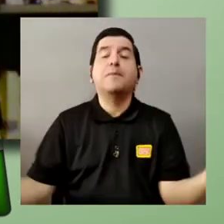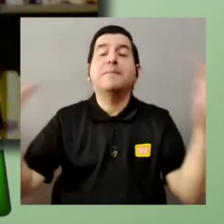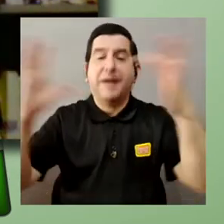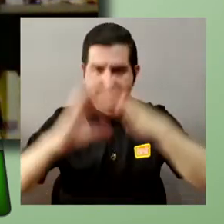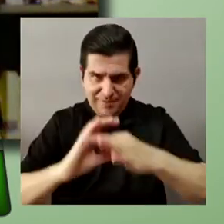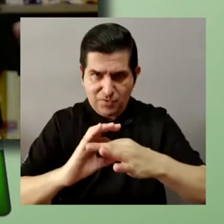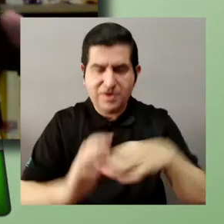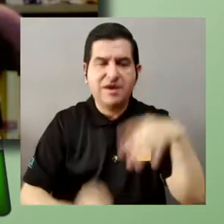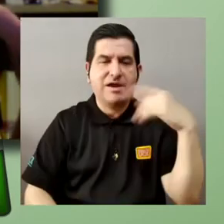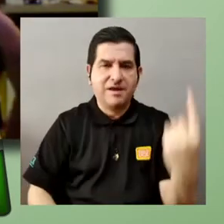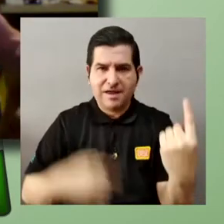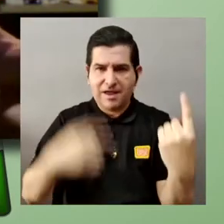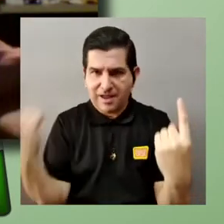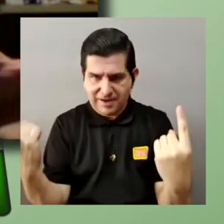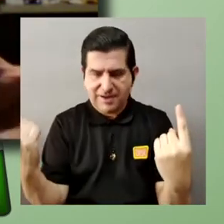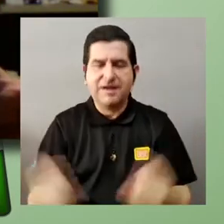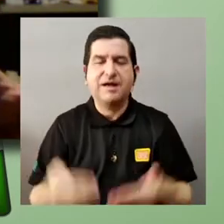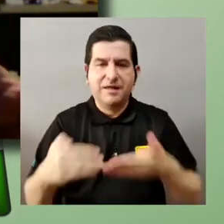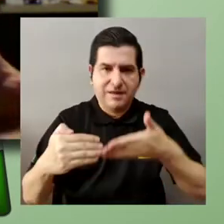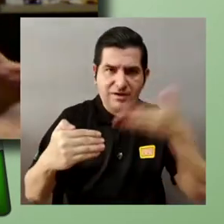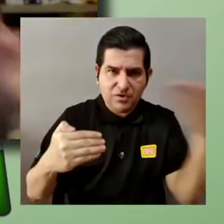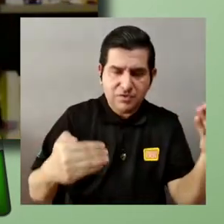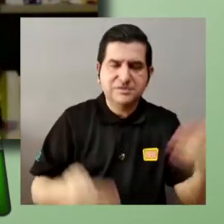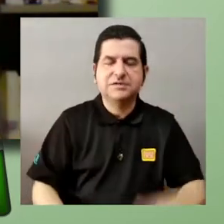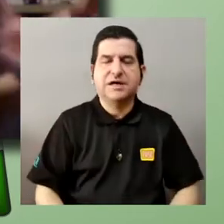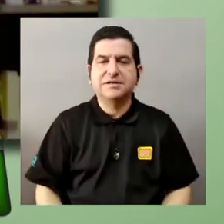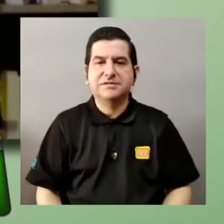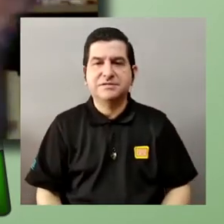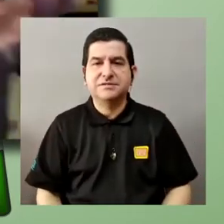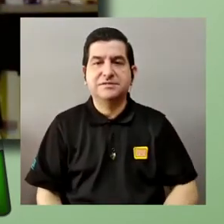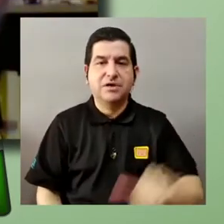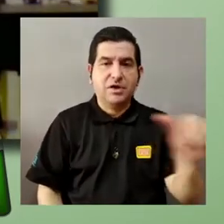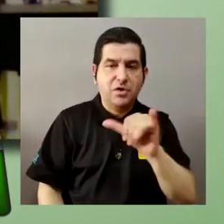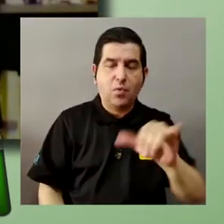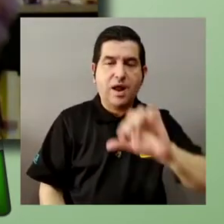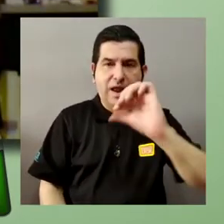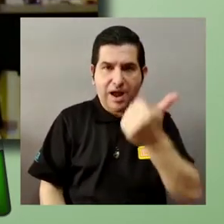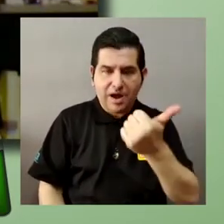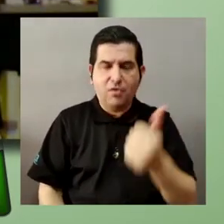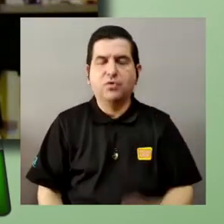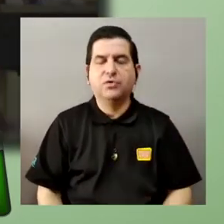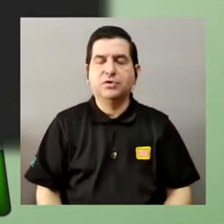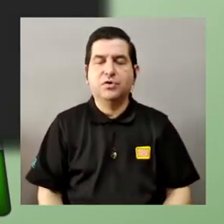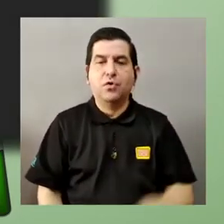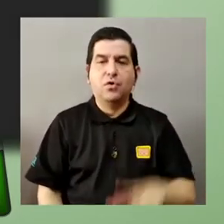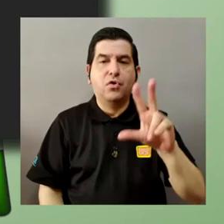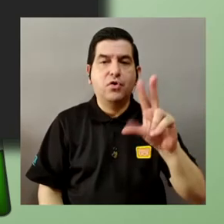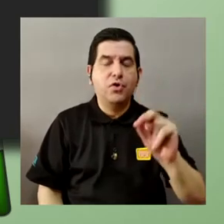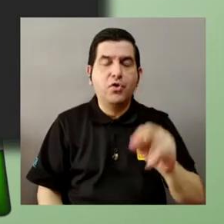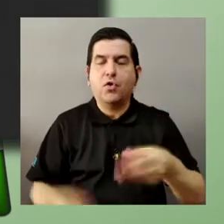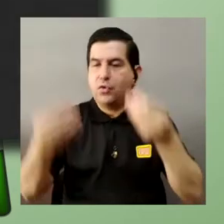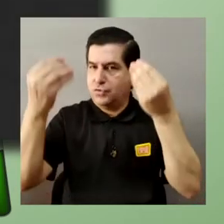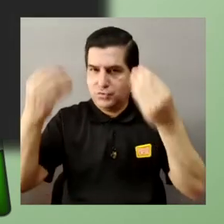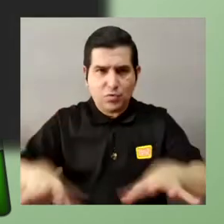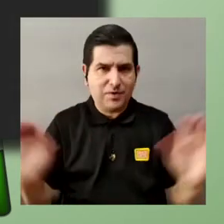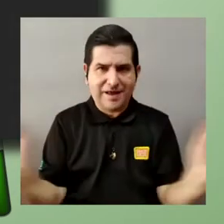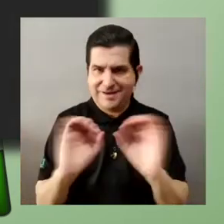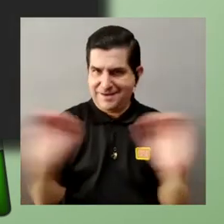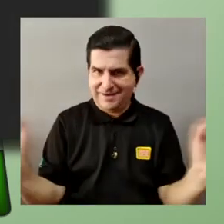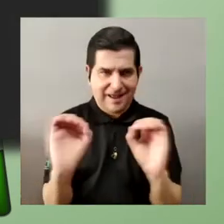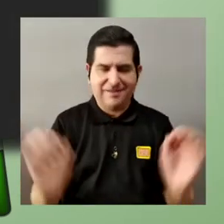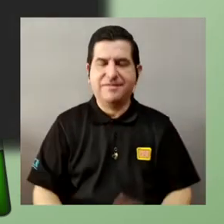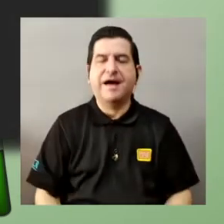elemento de un conjunto un elemento del otro conjunto y que no sobran elementos uno y solo uno ok veamos por ejemplo